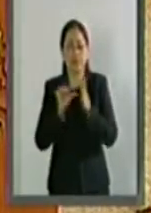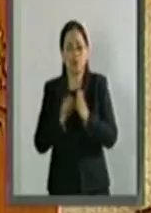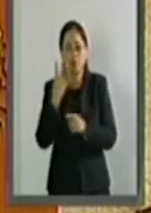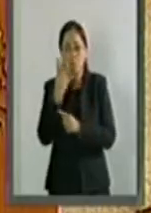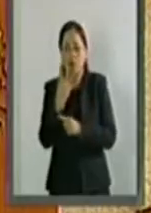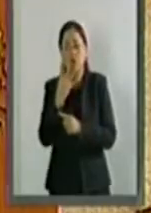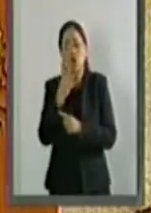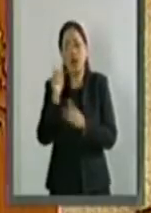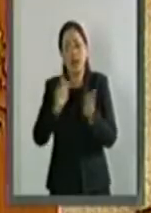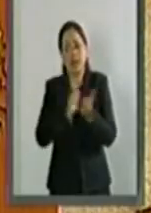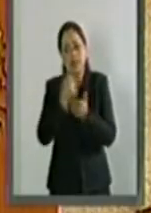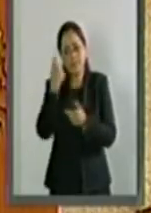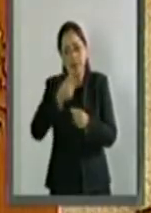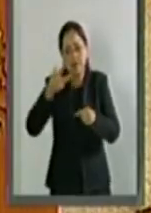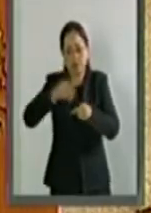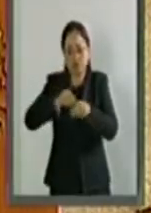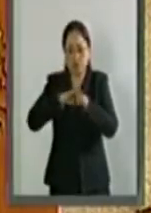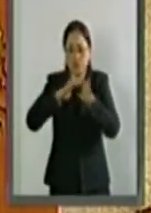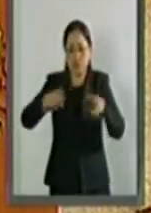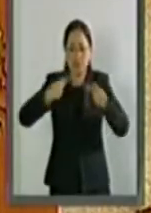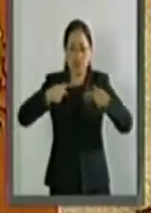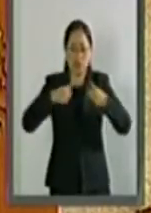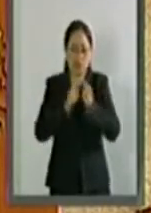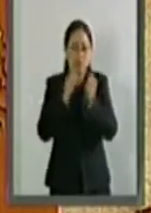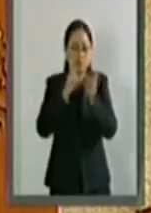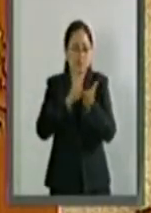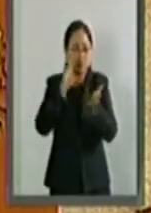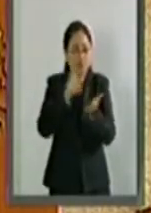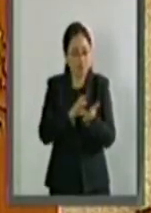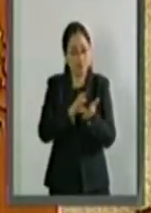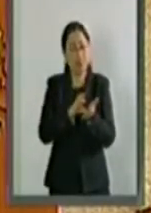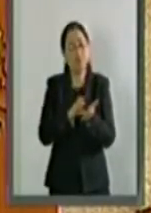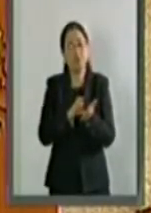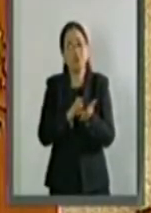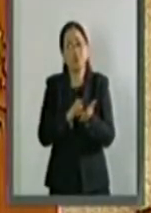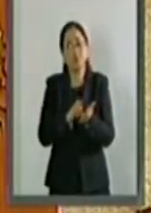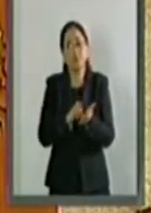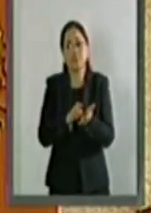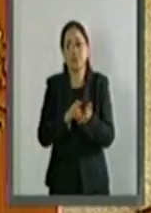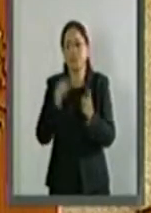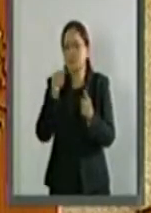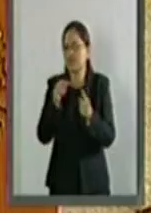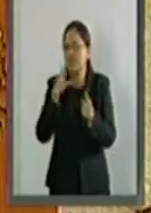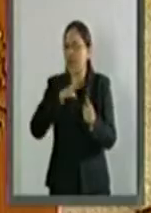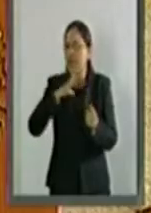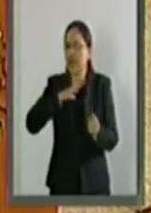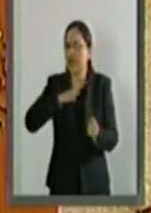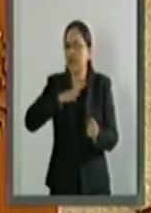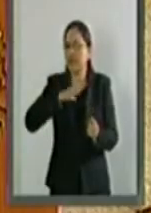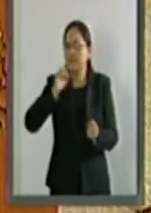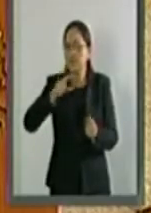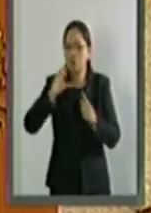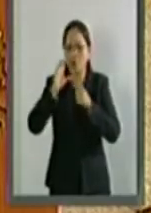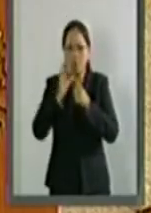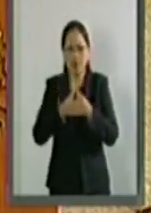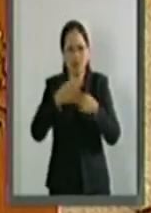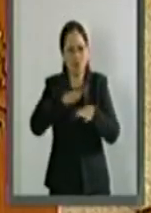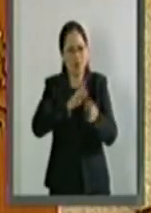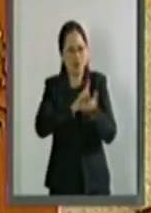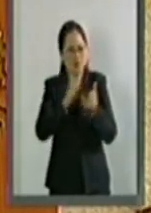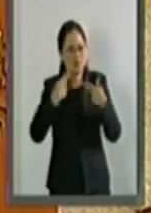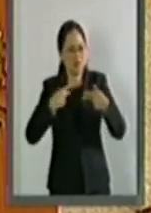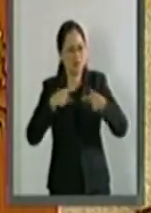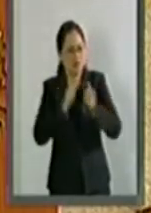de la Ley para la Inclusión de las Personas con Discapacidad responde a observaciones que ha hecho el Comité sobre los Derechos de las